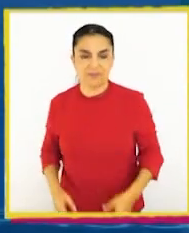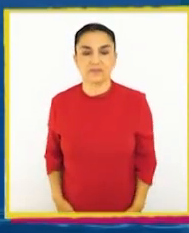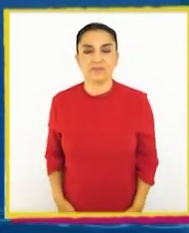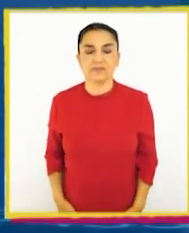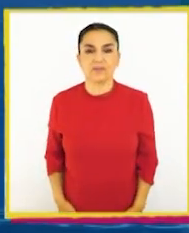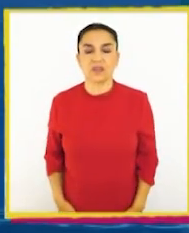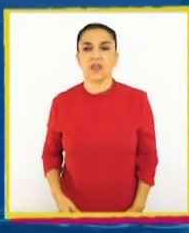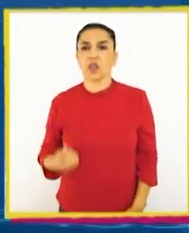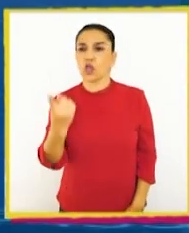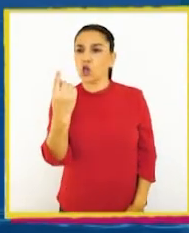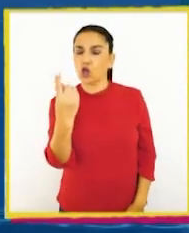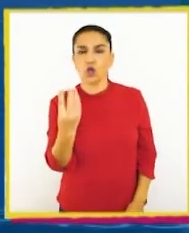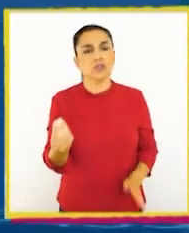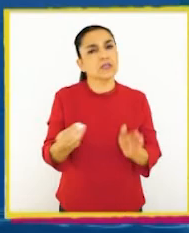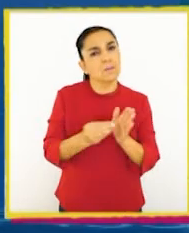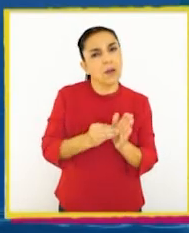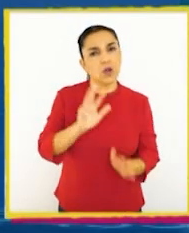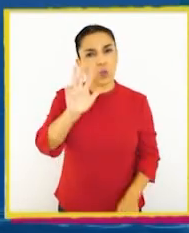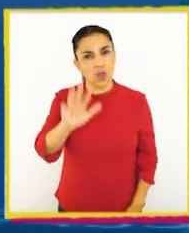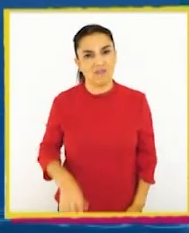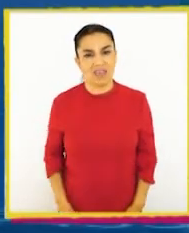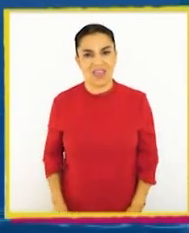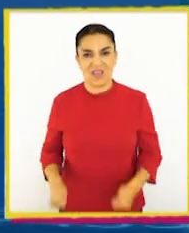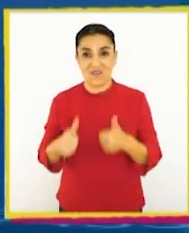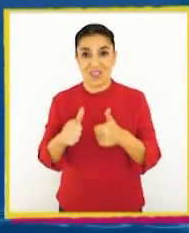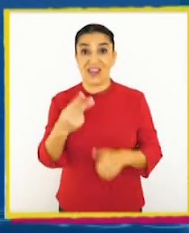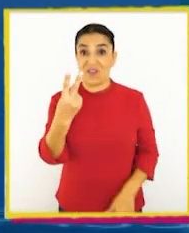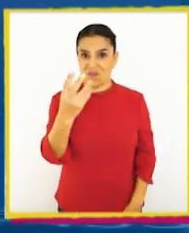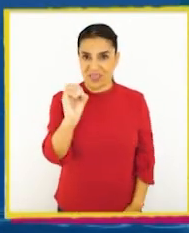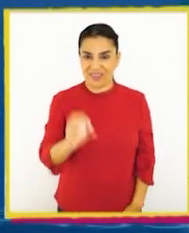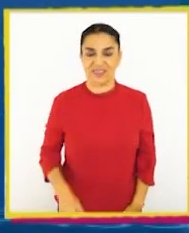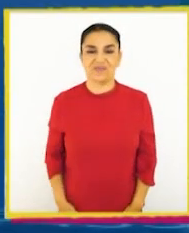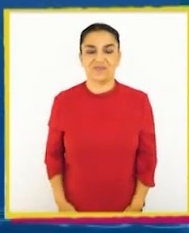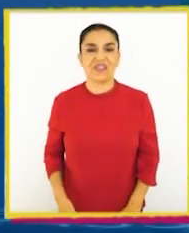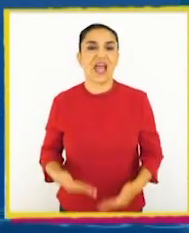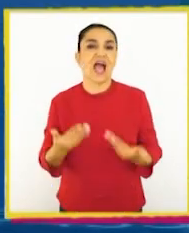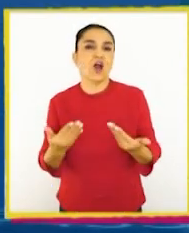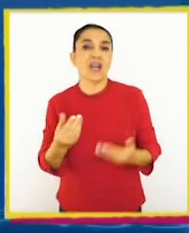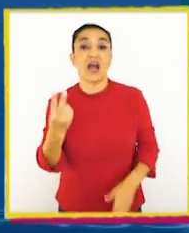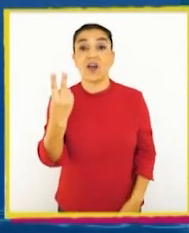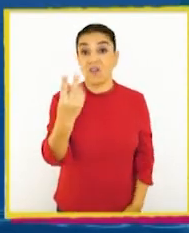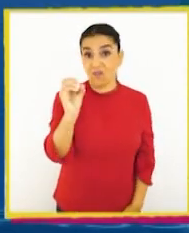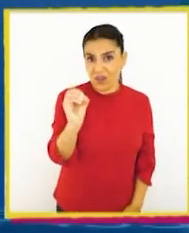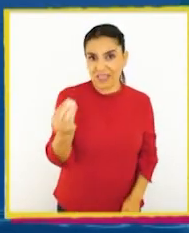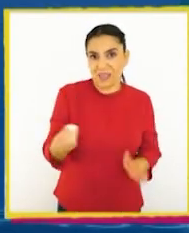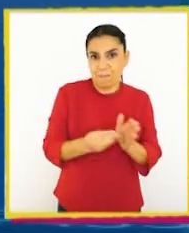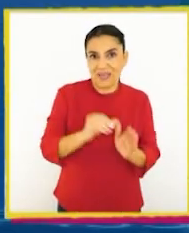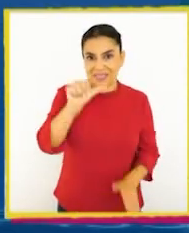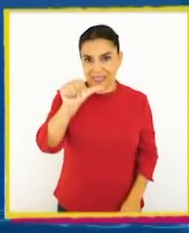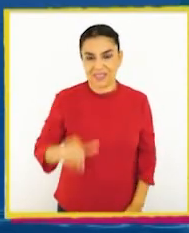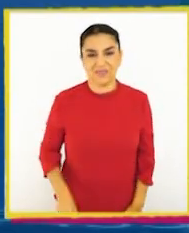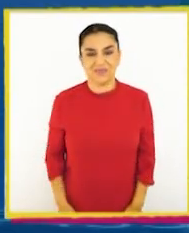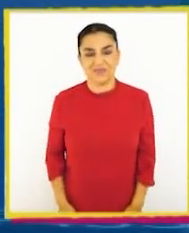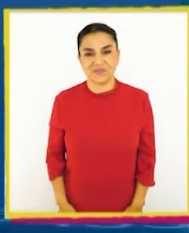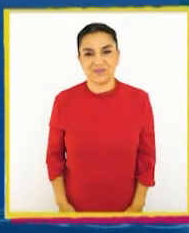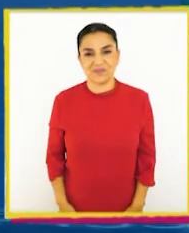¿cuánto es once más nueve? ¡Bien! ¡Es veinte! Ahora, ¿cuánto es veinte más seis?